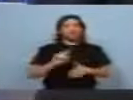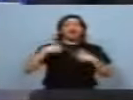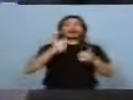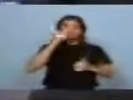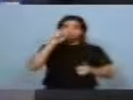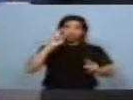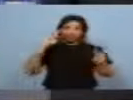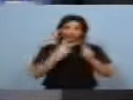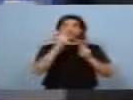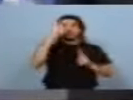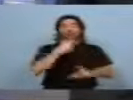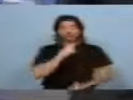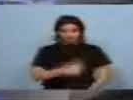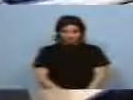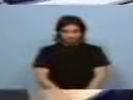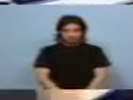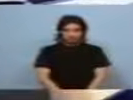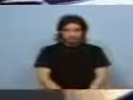el domingo. Si Dios quiere.